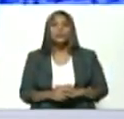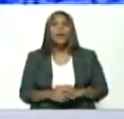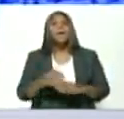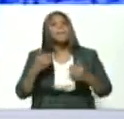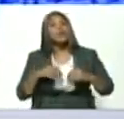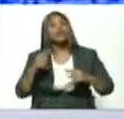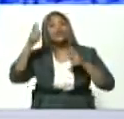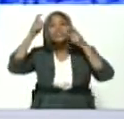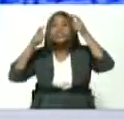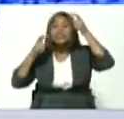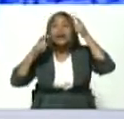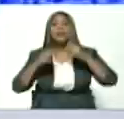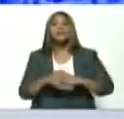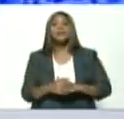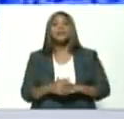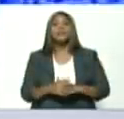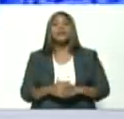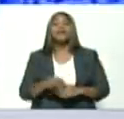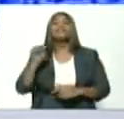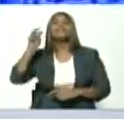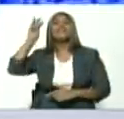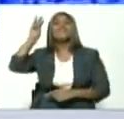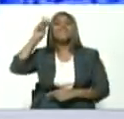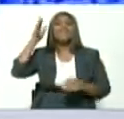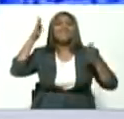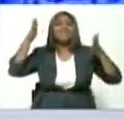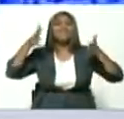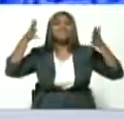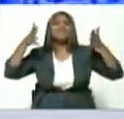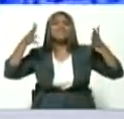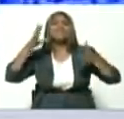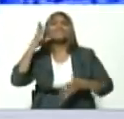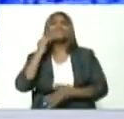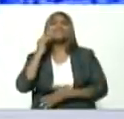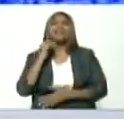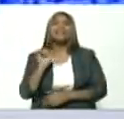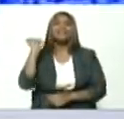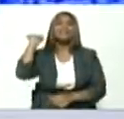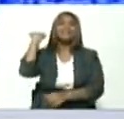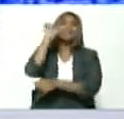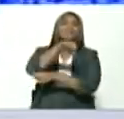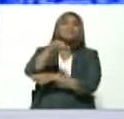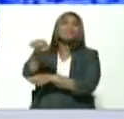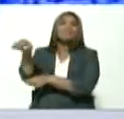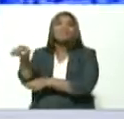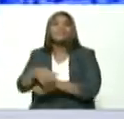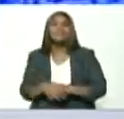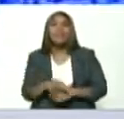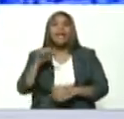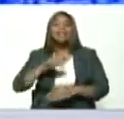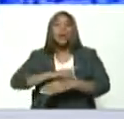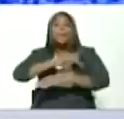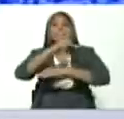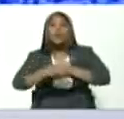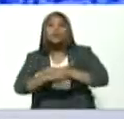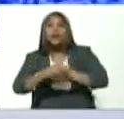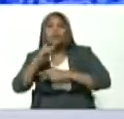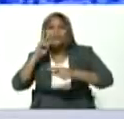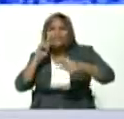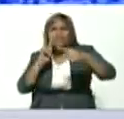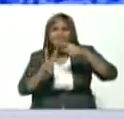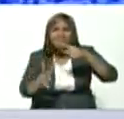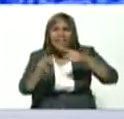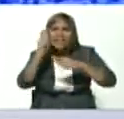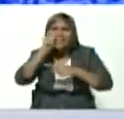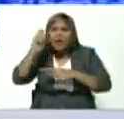comandante Chávez fue el maestro de los maestros tener un proyecto una visión una